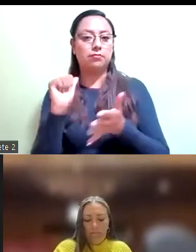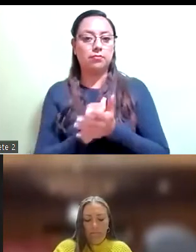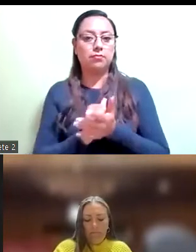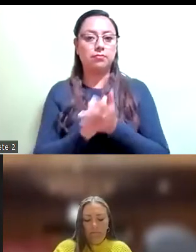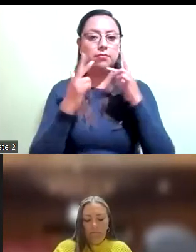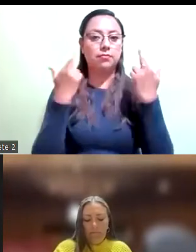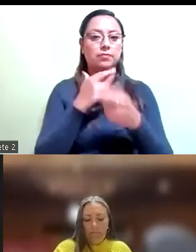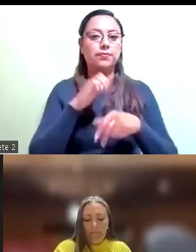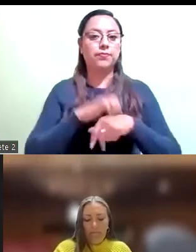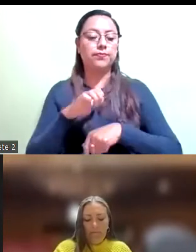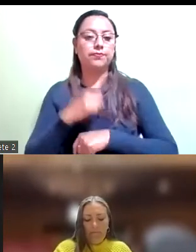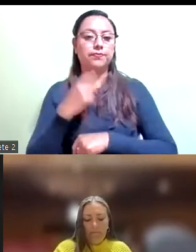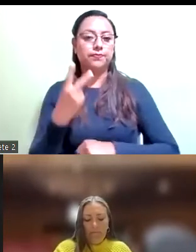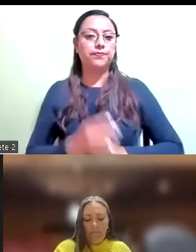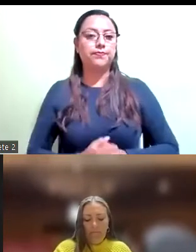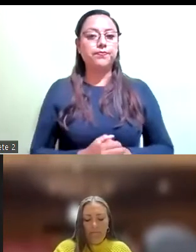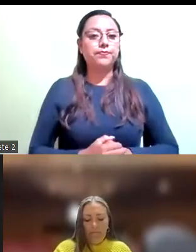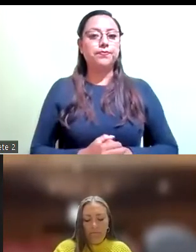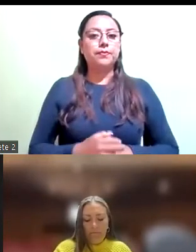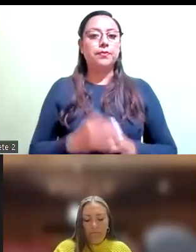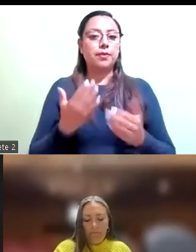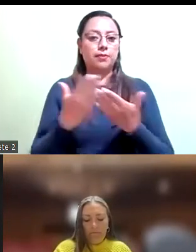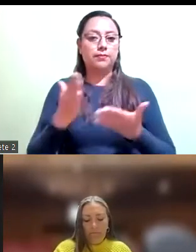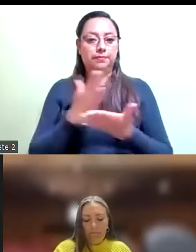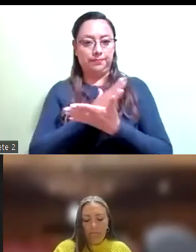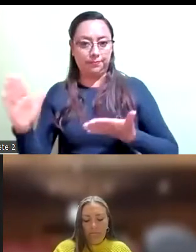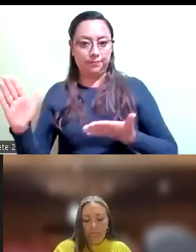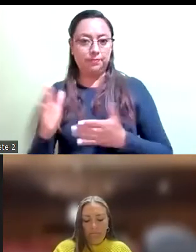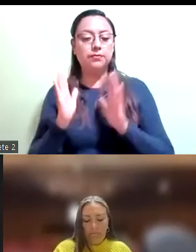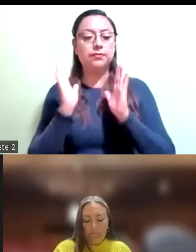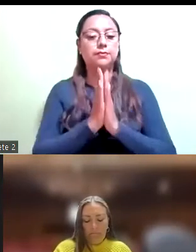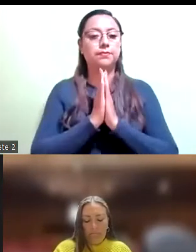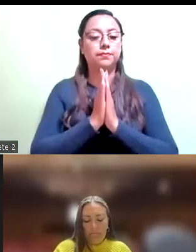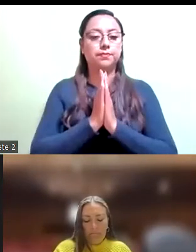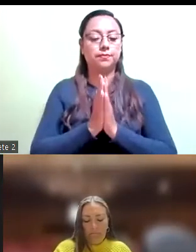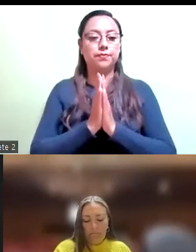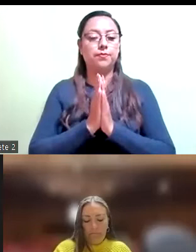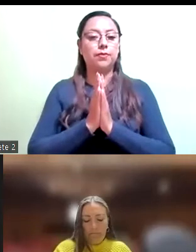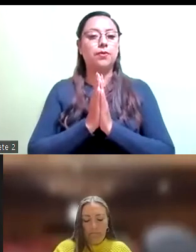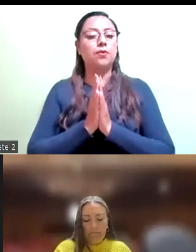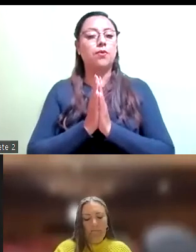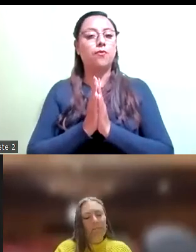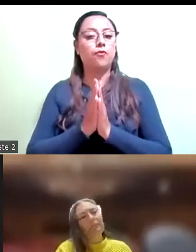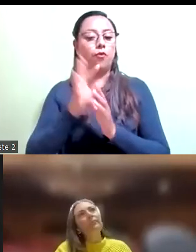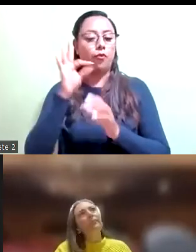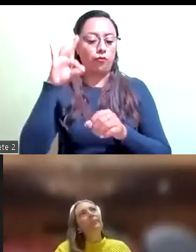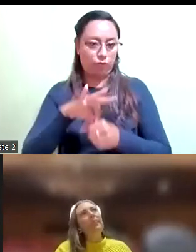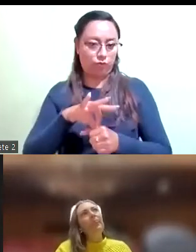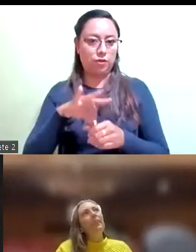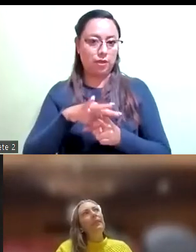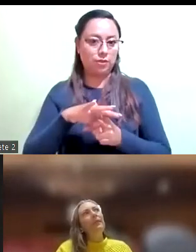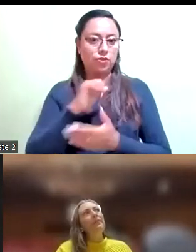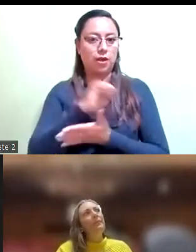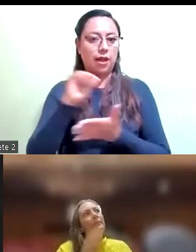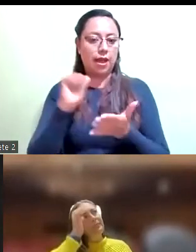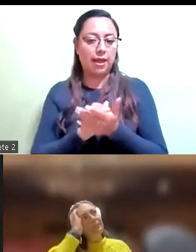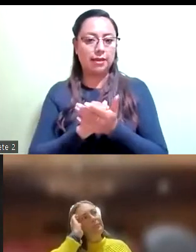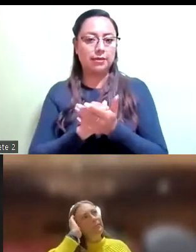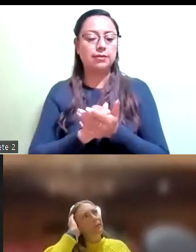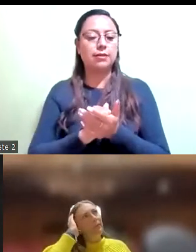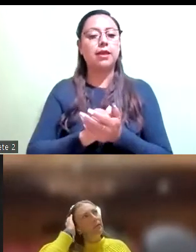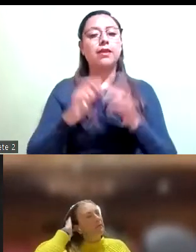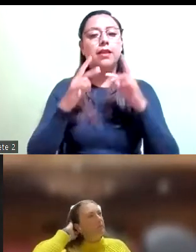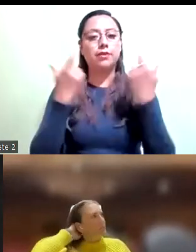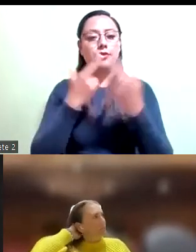secretaria. Ahora, por cuenta separada, solicito a la secretaría someta a la votación el acta de la tercera sesión y la consideración de la